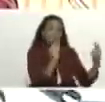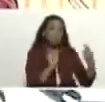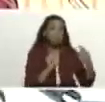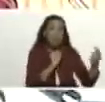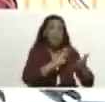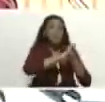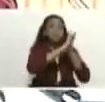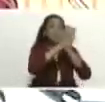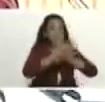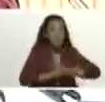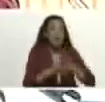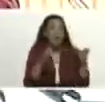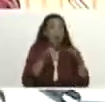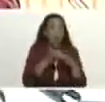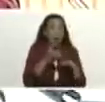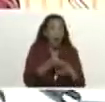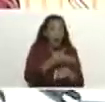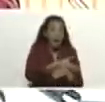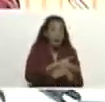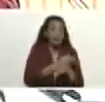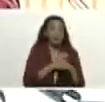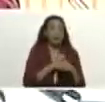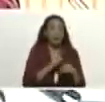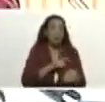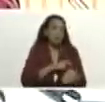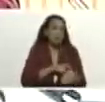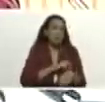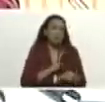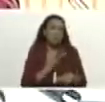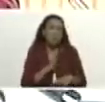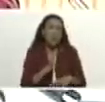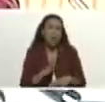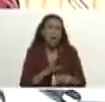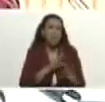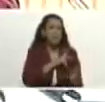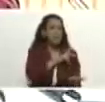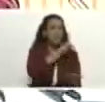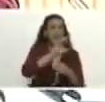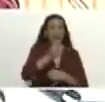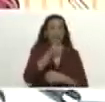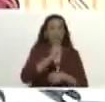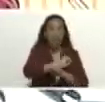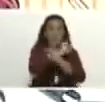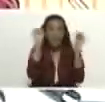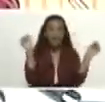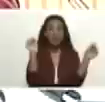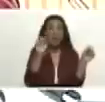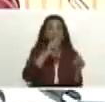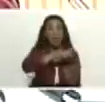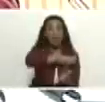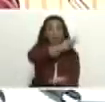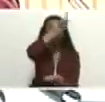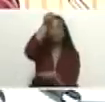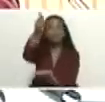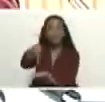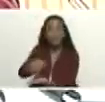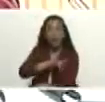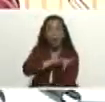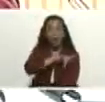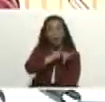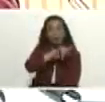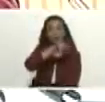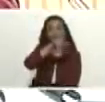de terminar esa reunión tempranera que tuvimos, salimos a las 10 de la mañana hora de Venezuela para